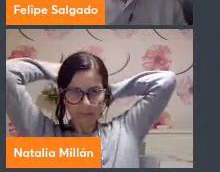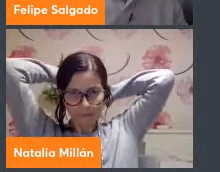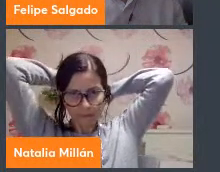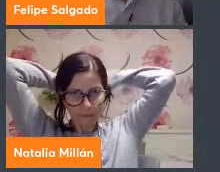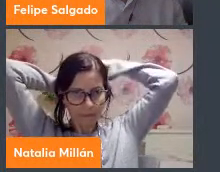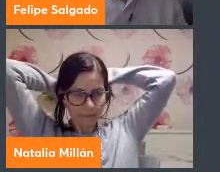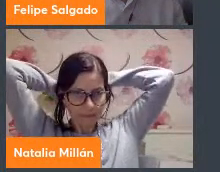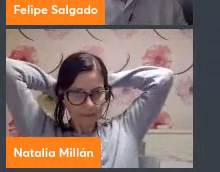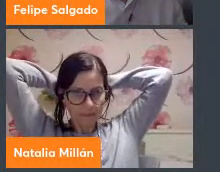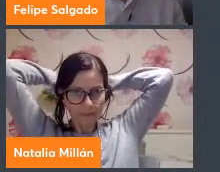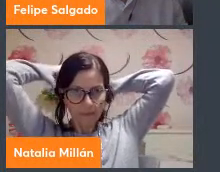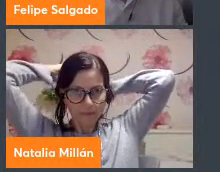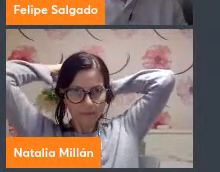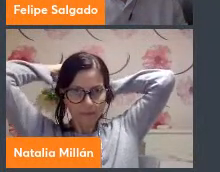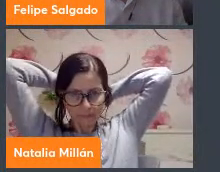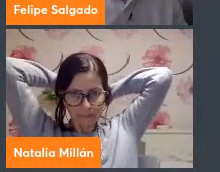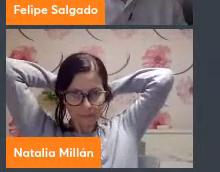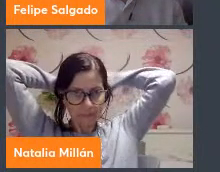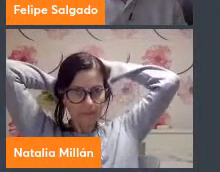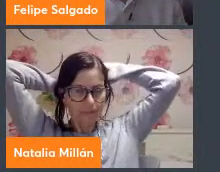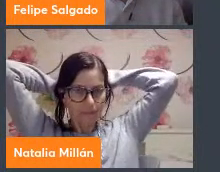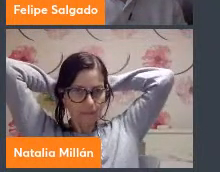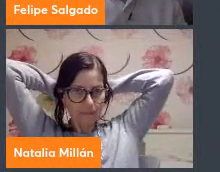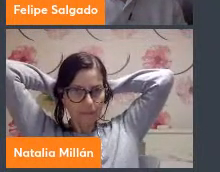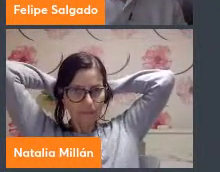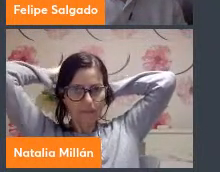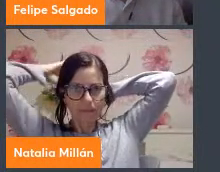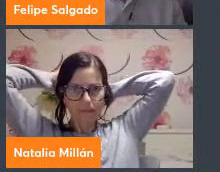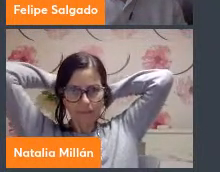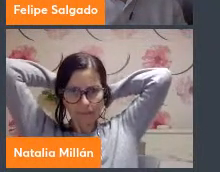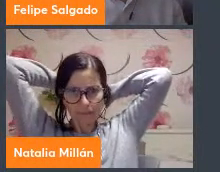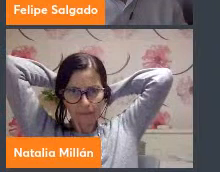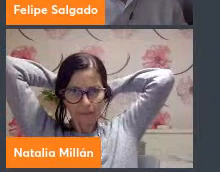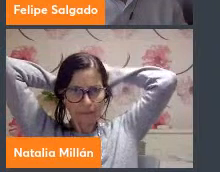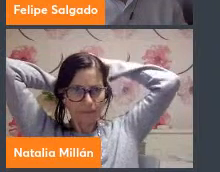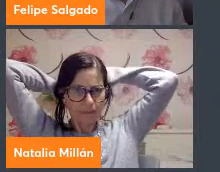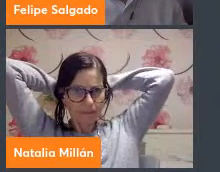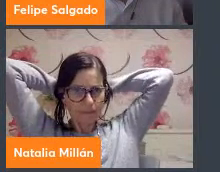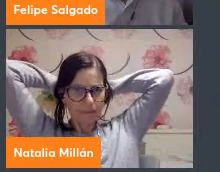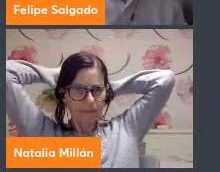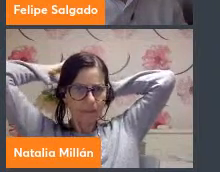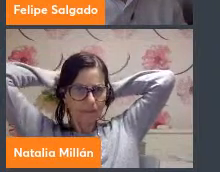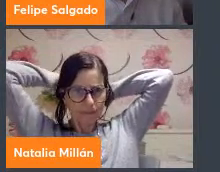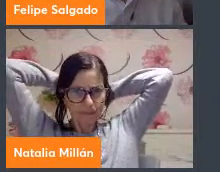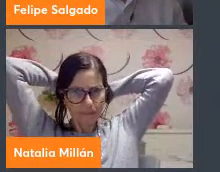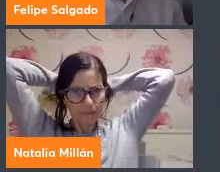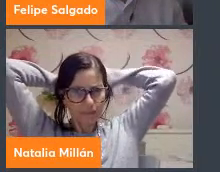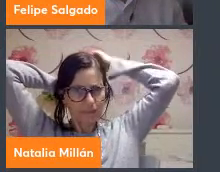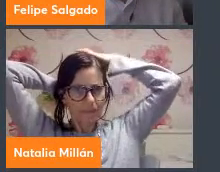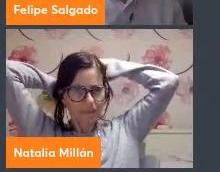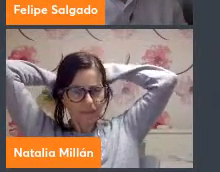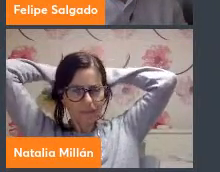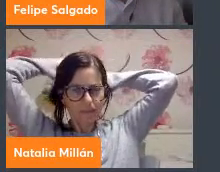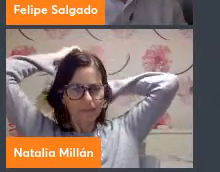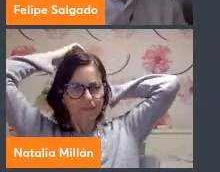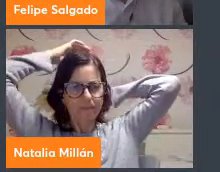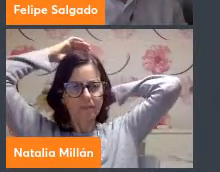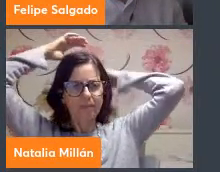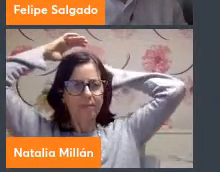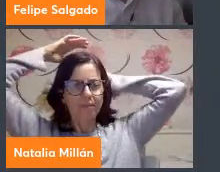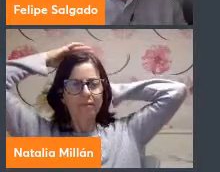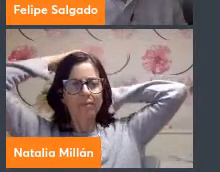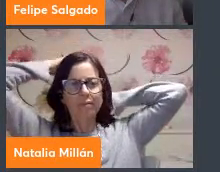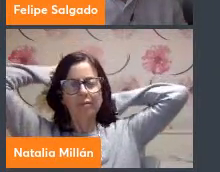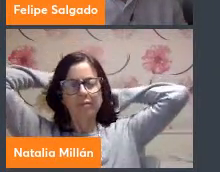verdad, les prometo que me tomaré solo tres minutos para concluir mi presentación en lo que yo considero que son hoy día a lo menos